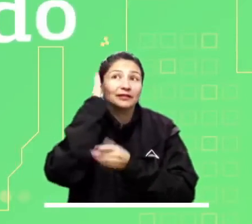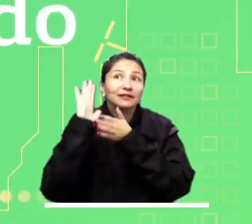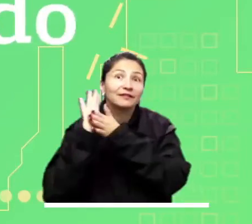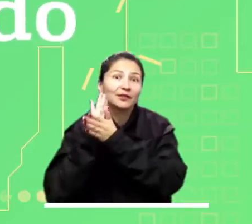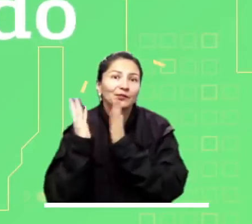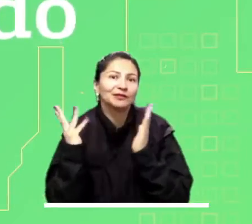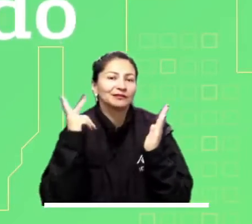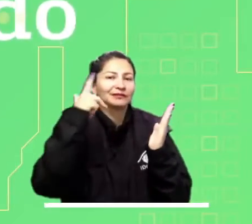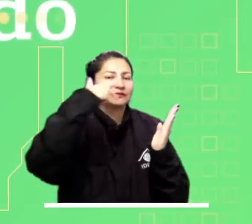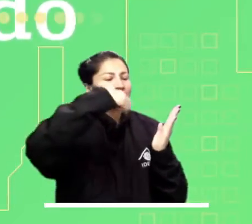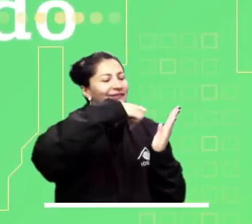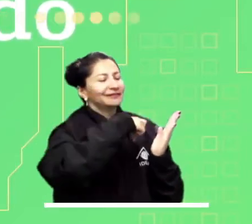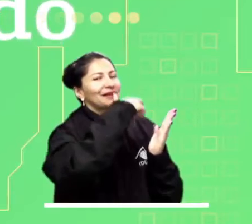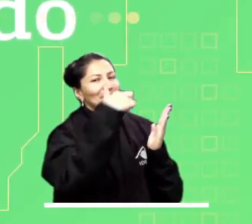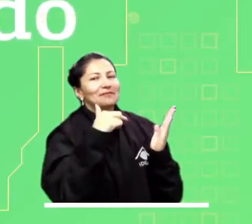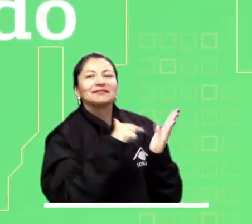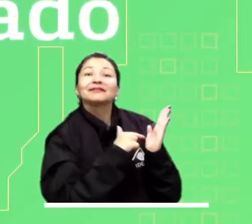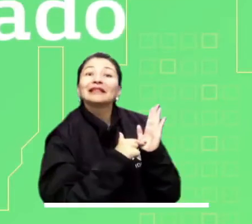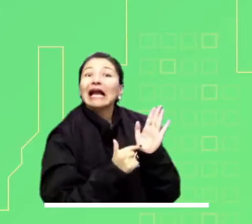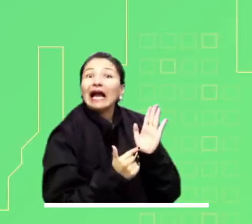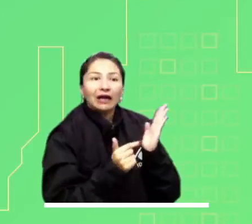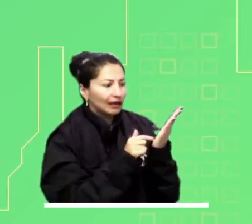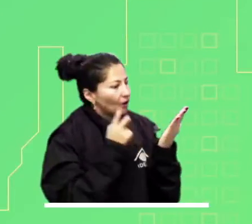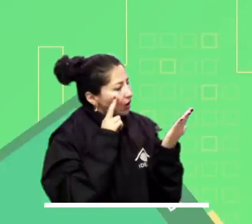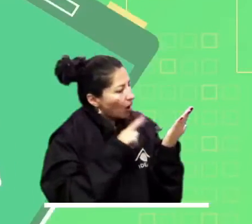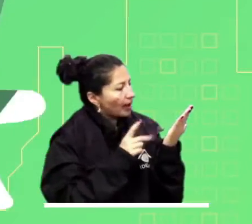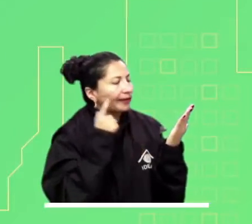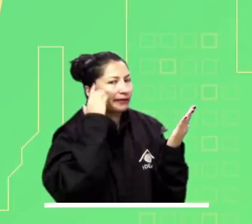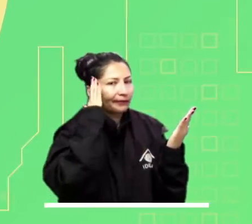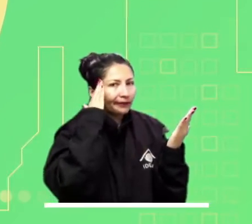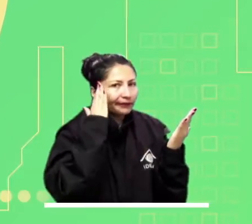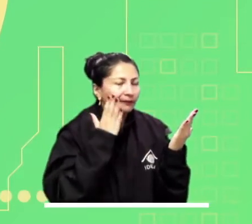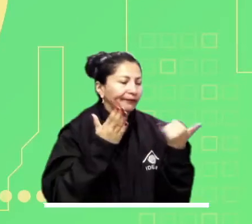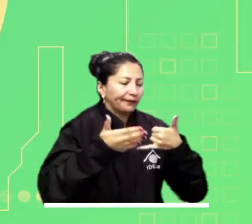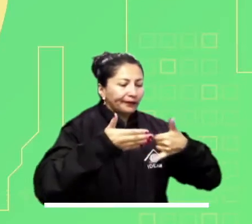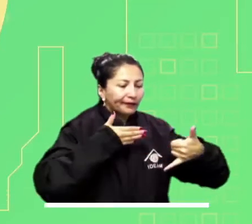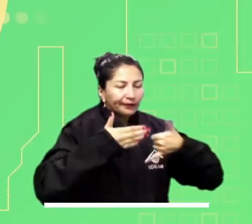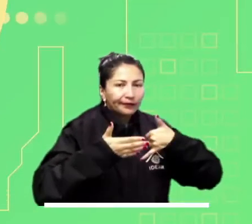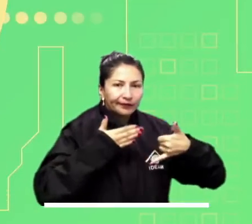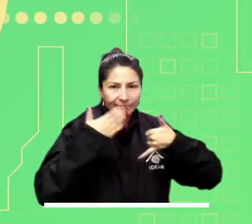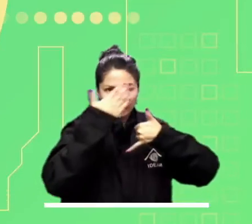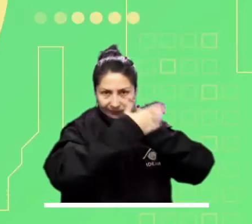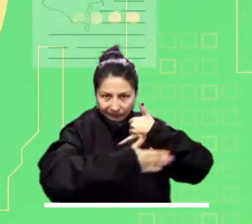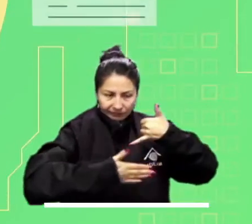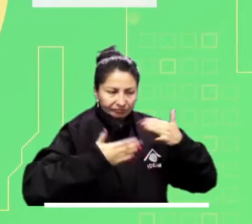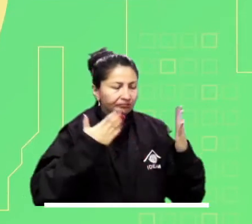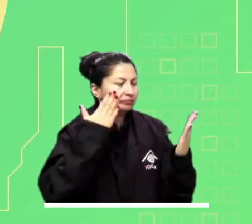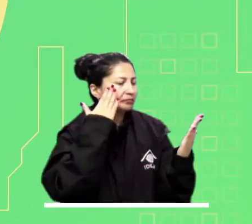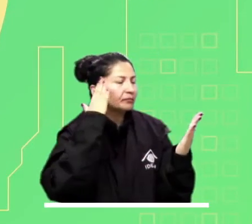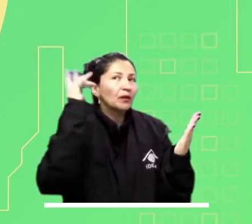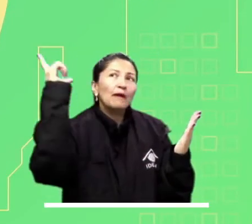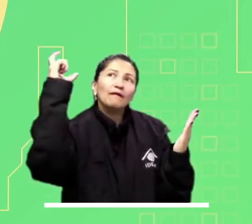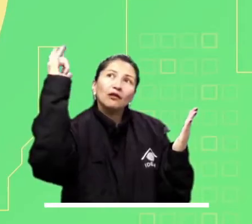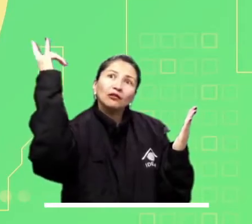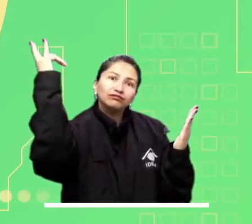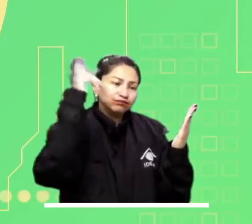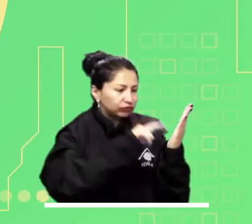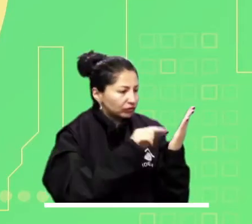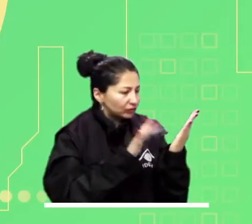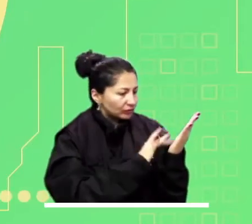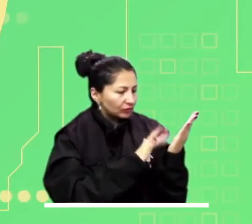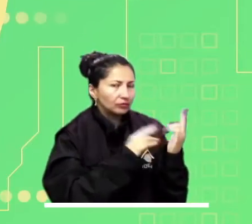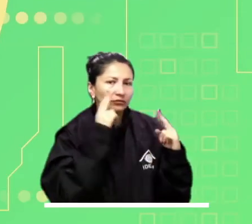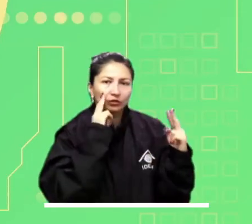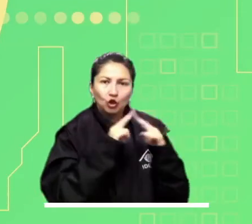Manténgase bien informado y en tiempo real a través de nuestra aplicación Mi Pronóstico. Consulte los pronósticos del estado del